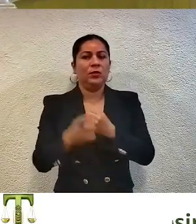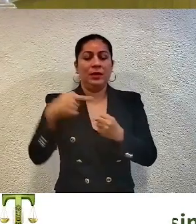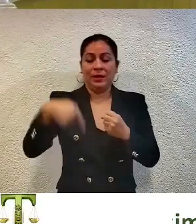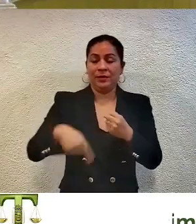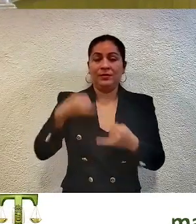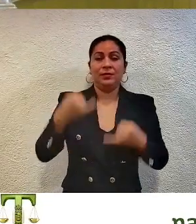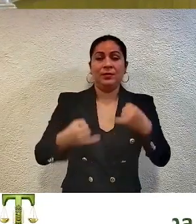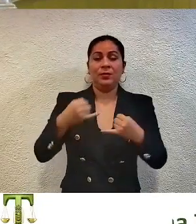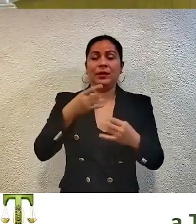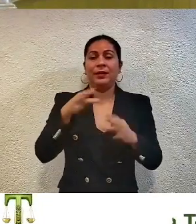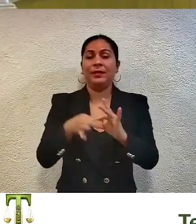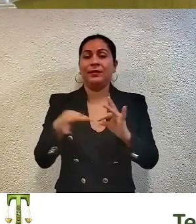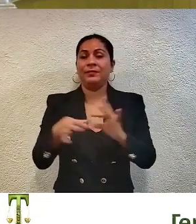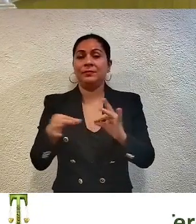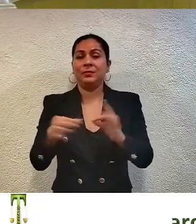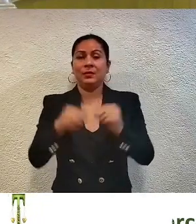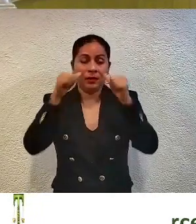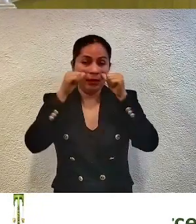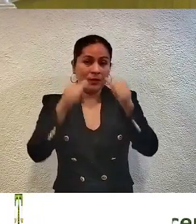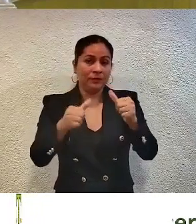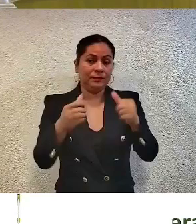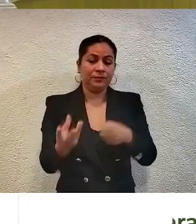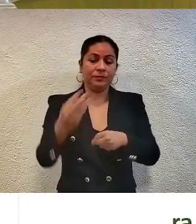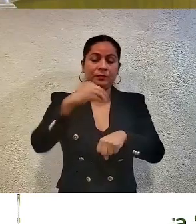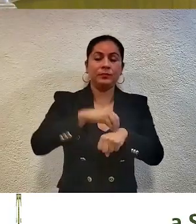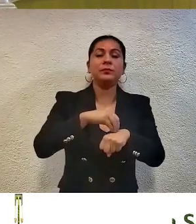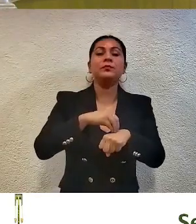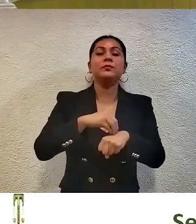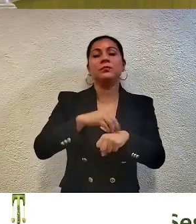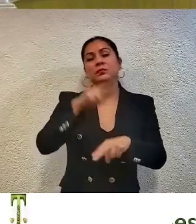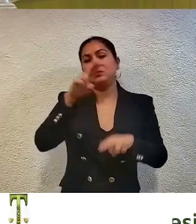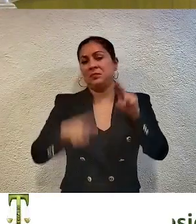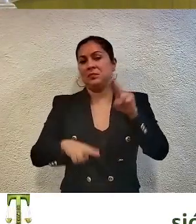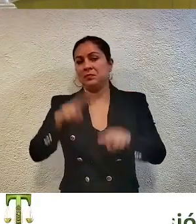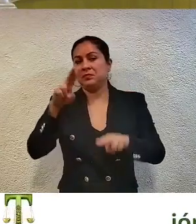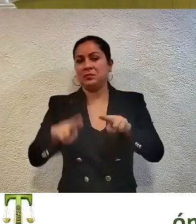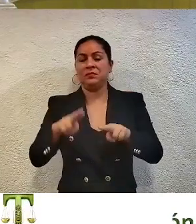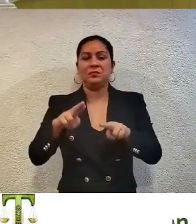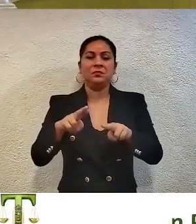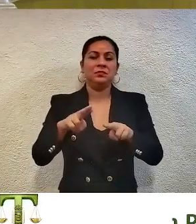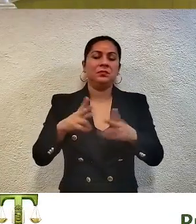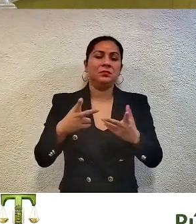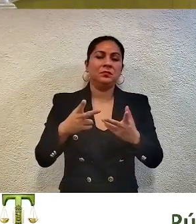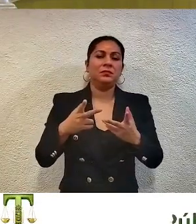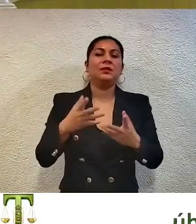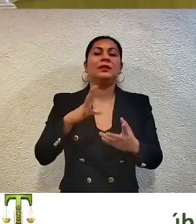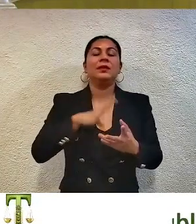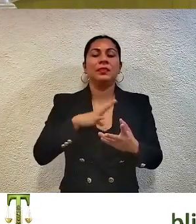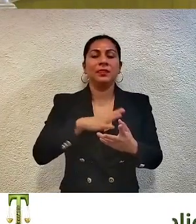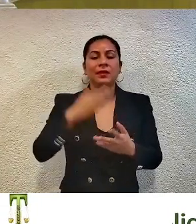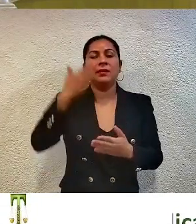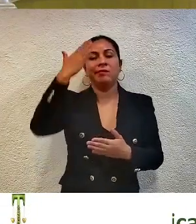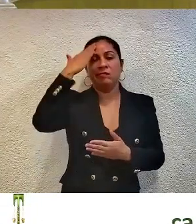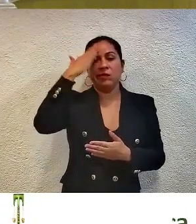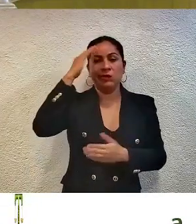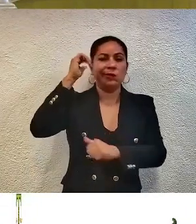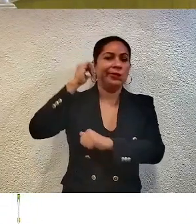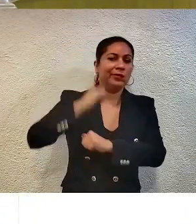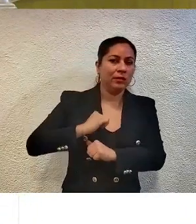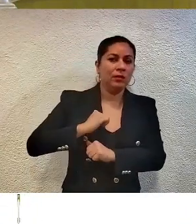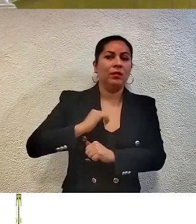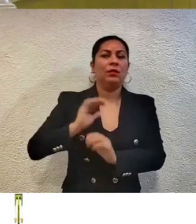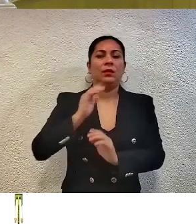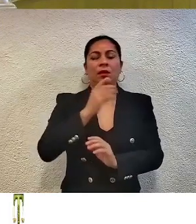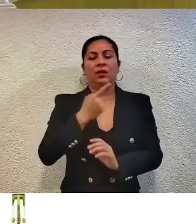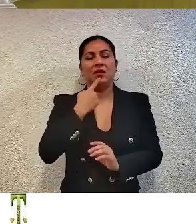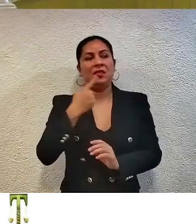señala que en atención al principio de división funcional de poderes, los órganos legislativos del Estado cuentan con facultades o competencias de ejercicio